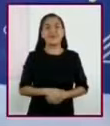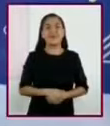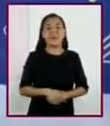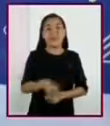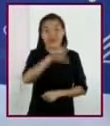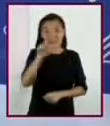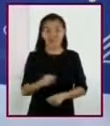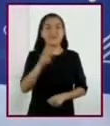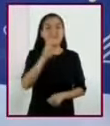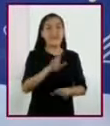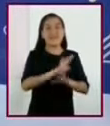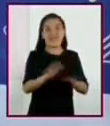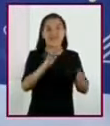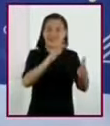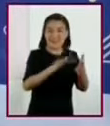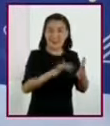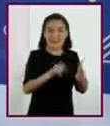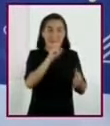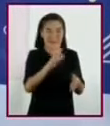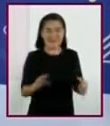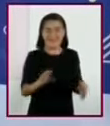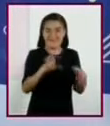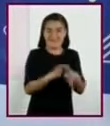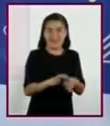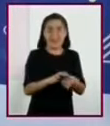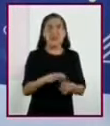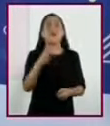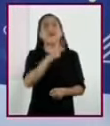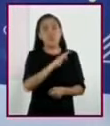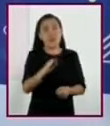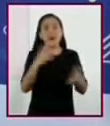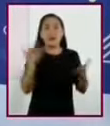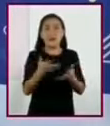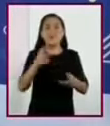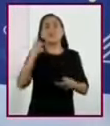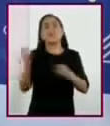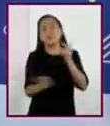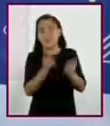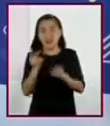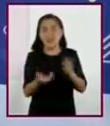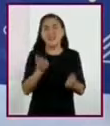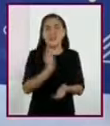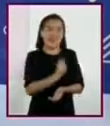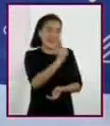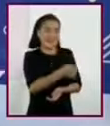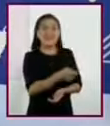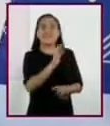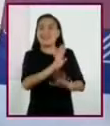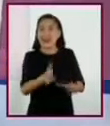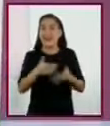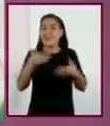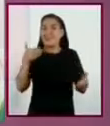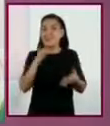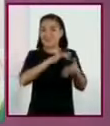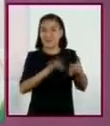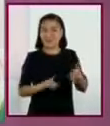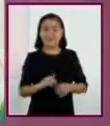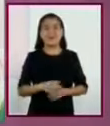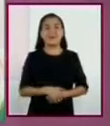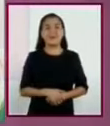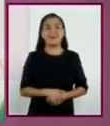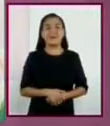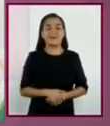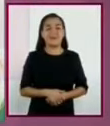Después de haber hecho la lectura del contenido, podemos realizarnos preguntas sobre lo leído para verificar la comprensión.